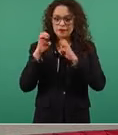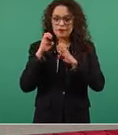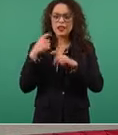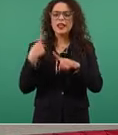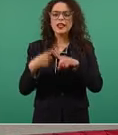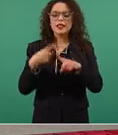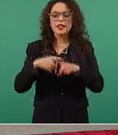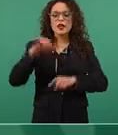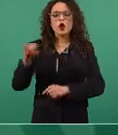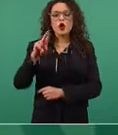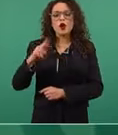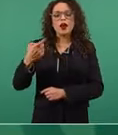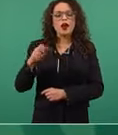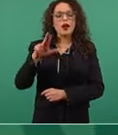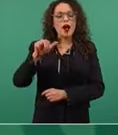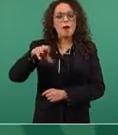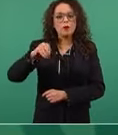Ramos,